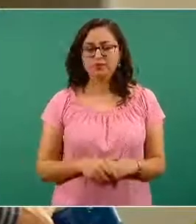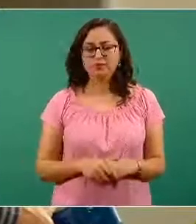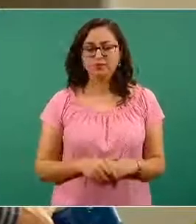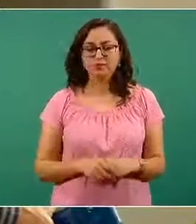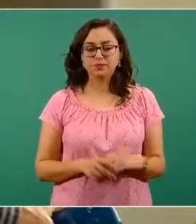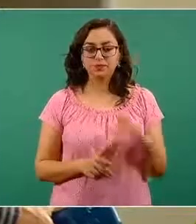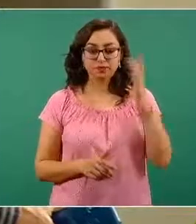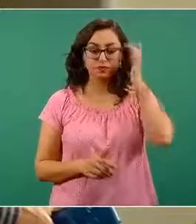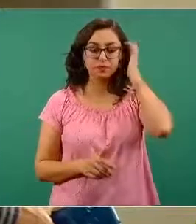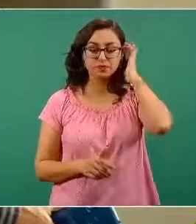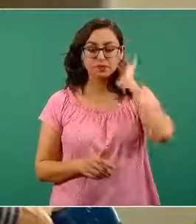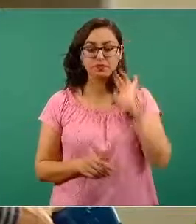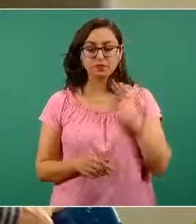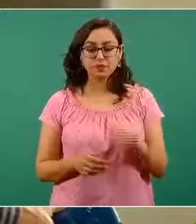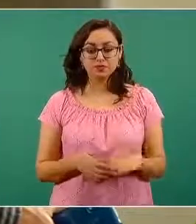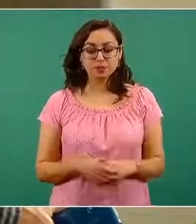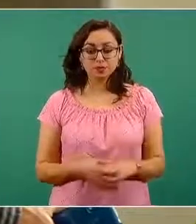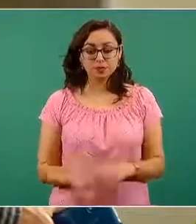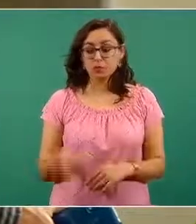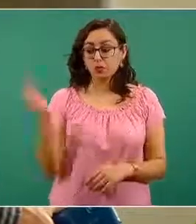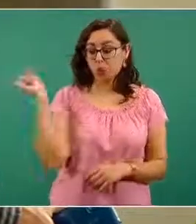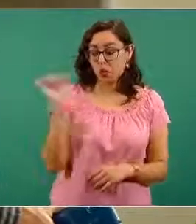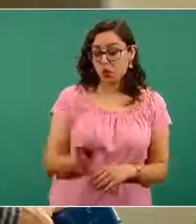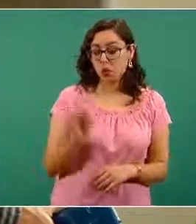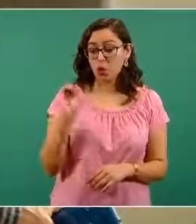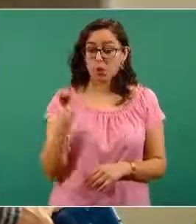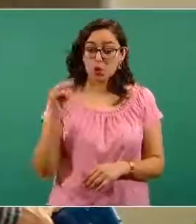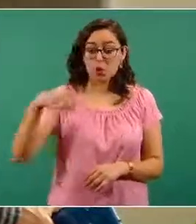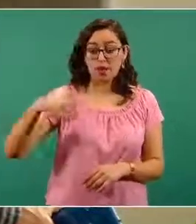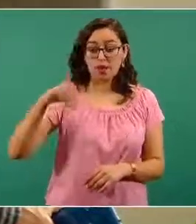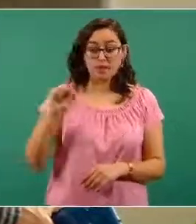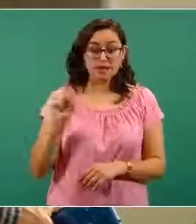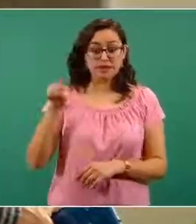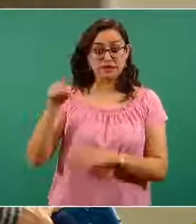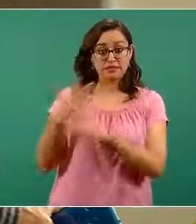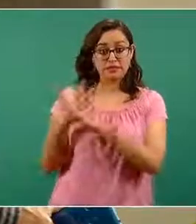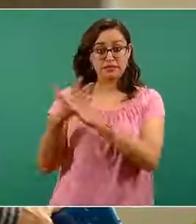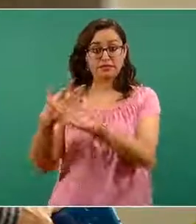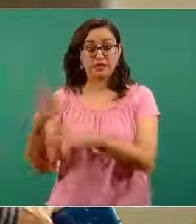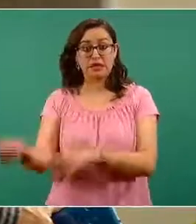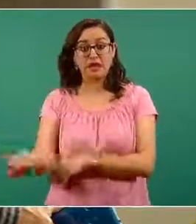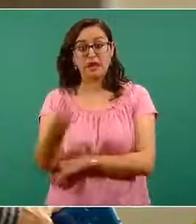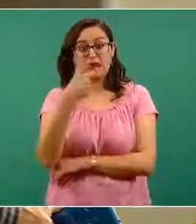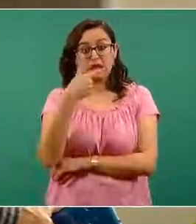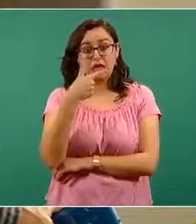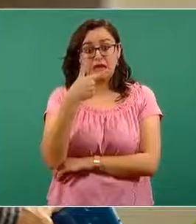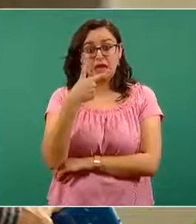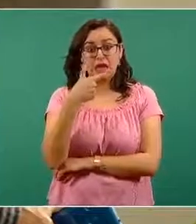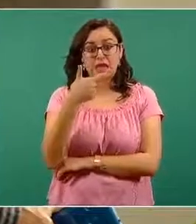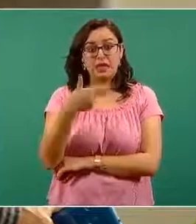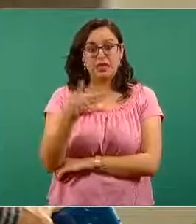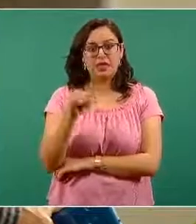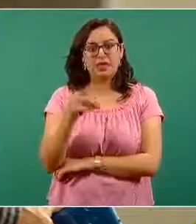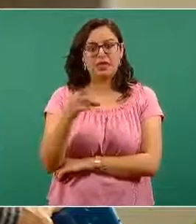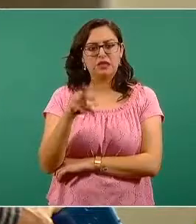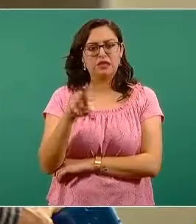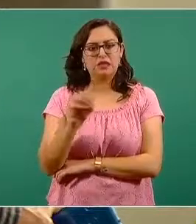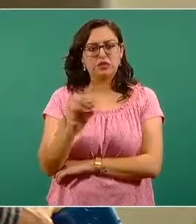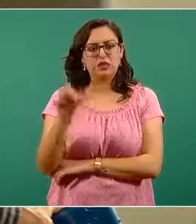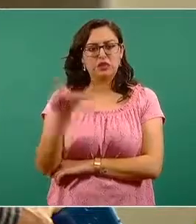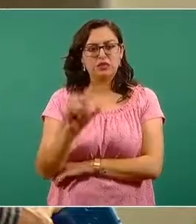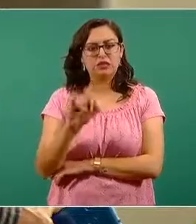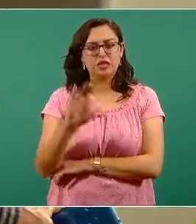hoy la Organización Mundial de la Salud les aconsejó fuertemente el uso de hidroxicloroquina como un remedio contra COVID-19, entonces